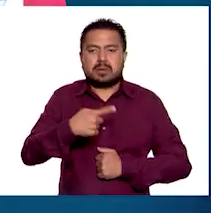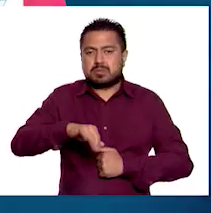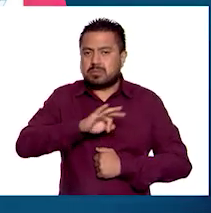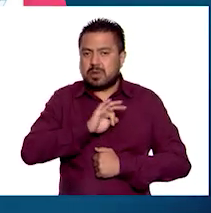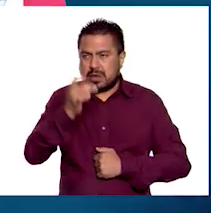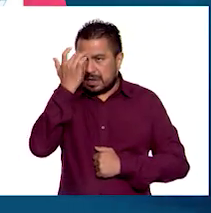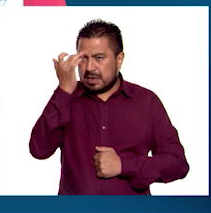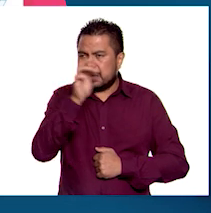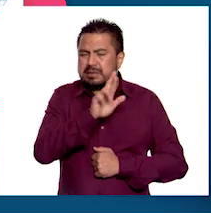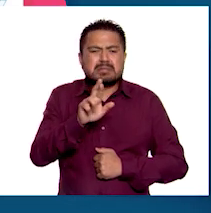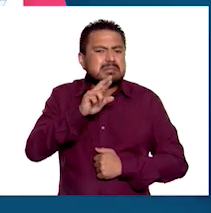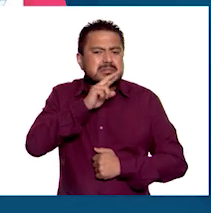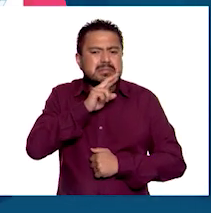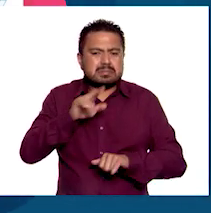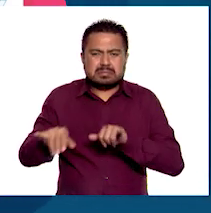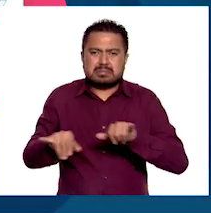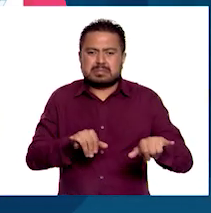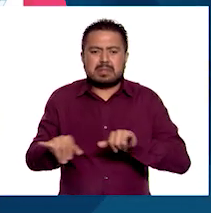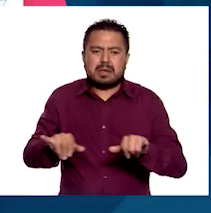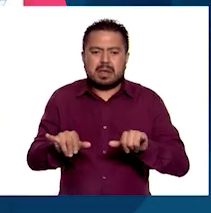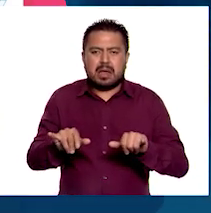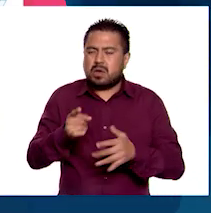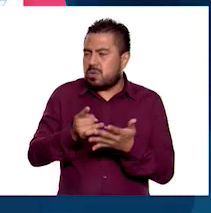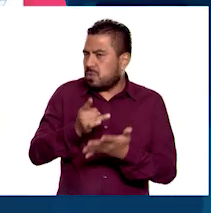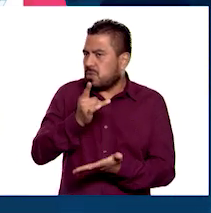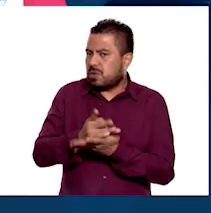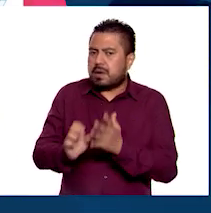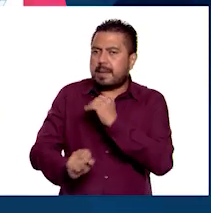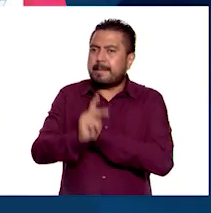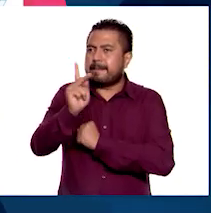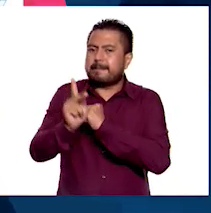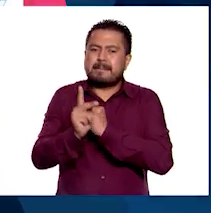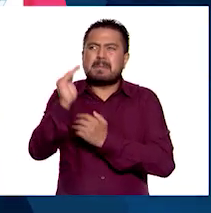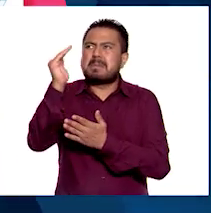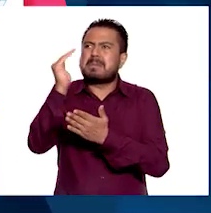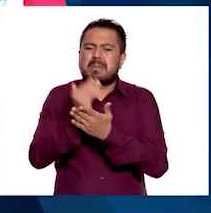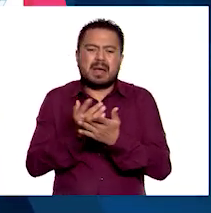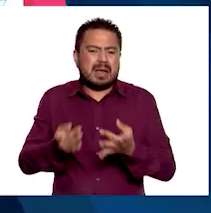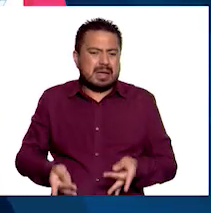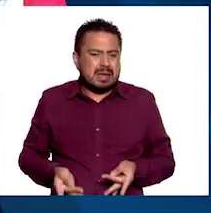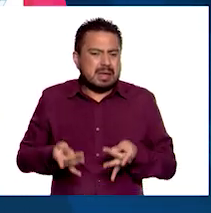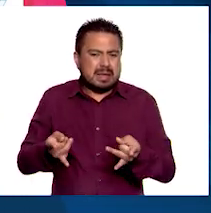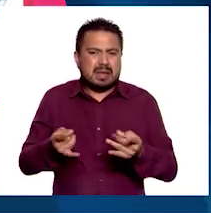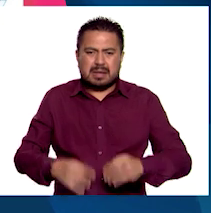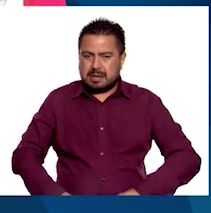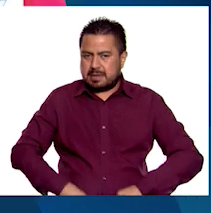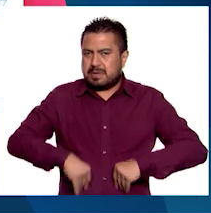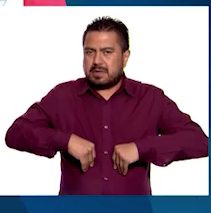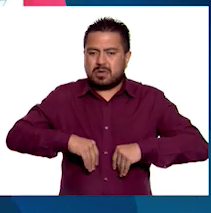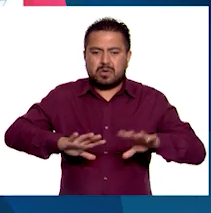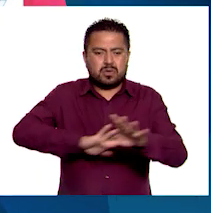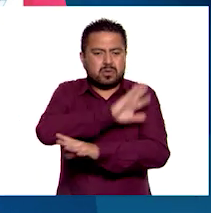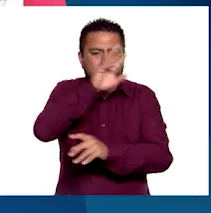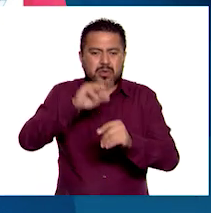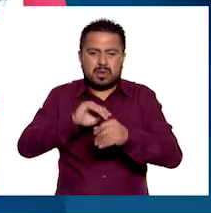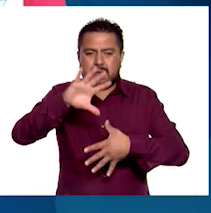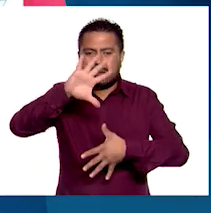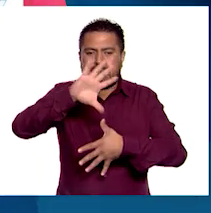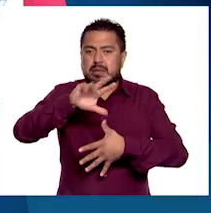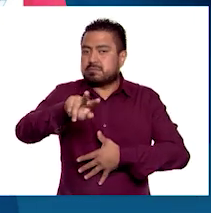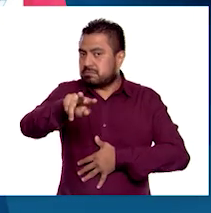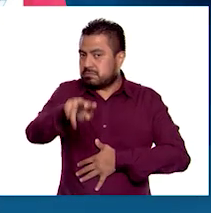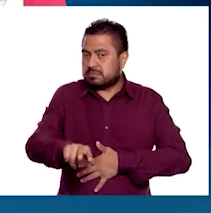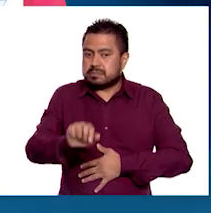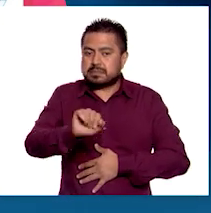reconocerlo rápidamente en el mapa, ya que es el único país con baja calidad de vida de toda América. Es